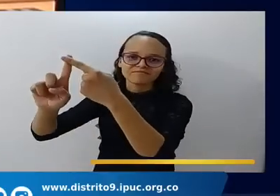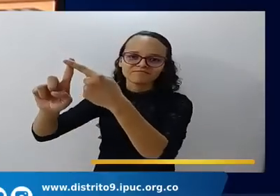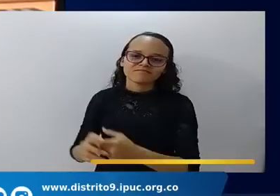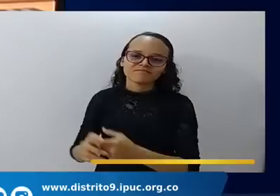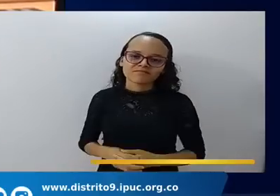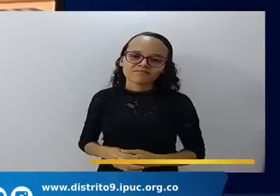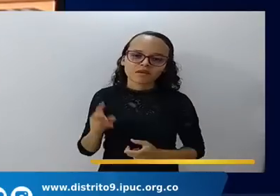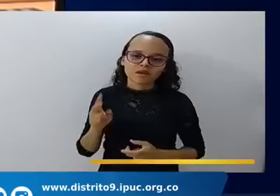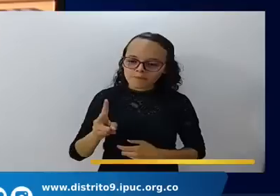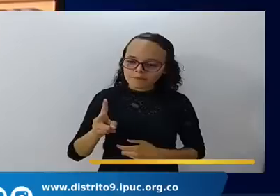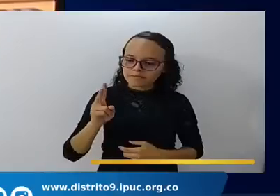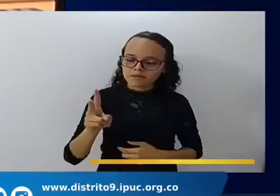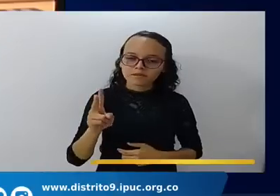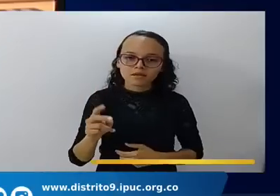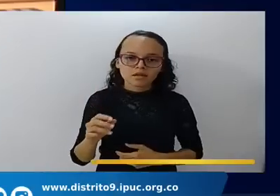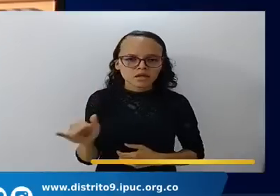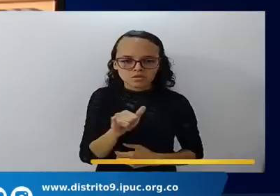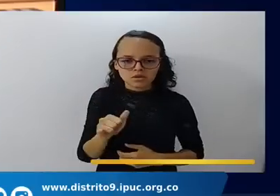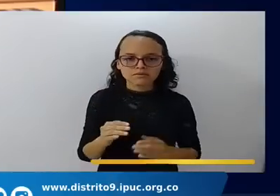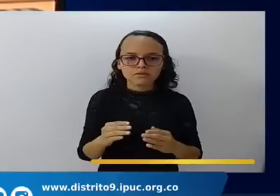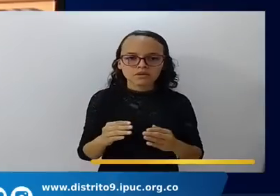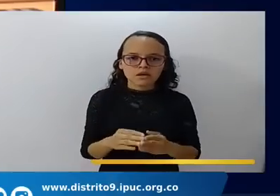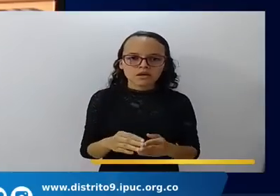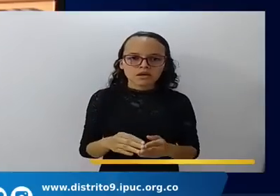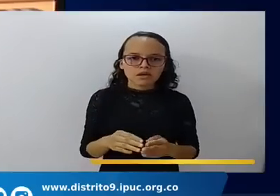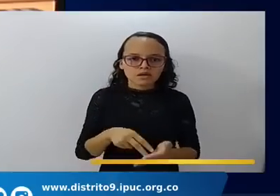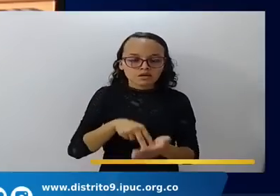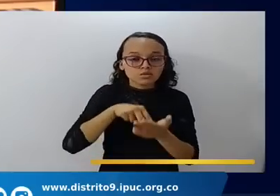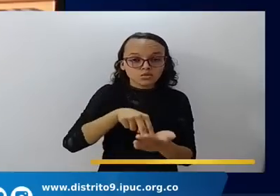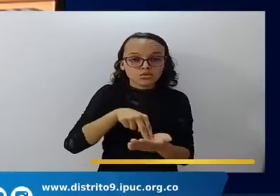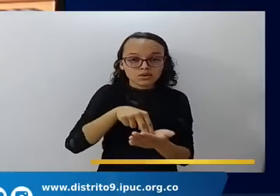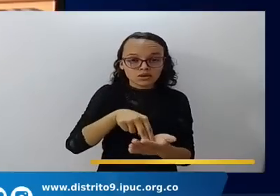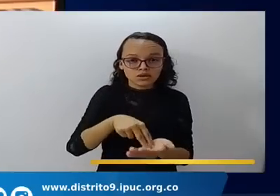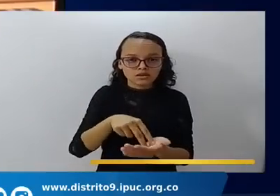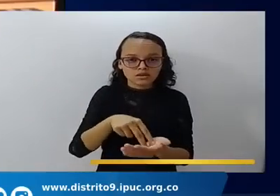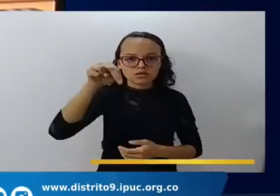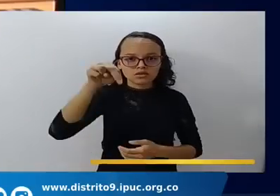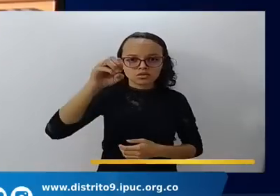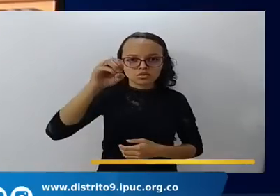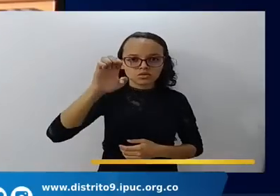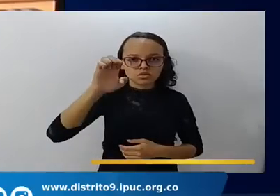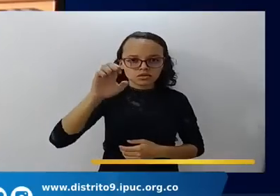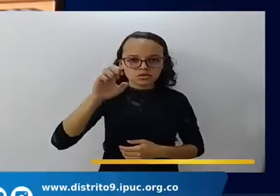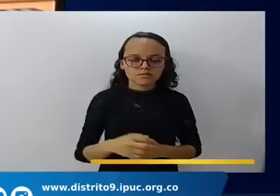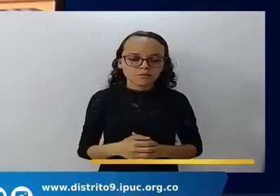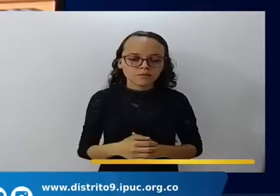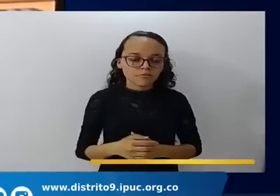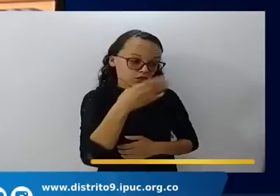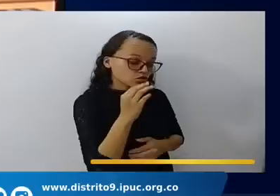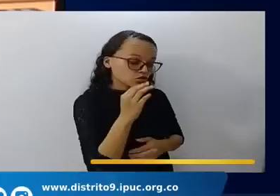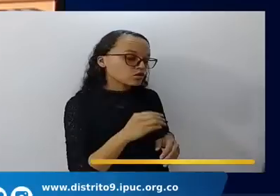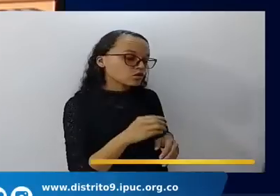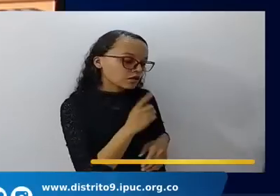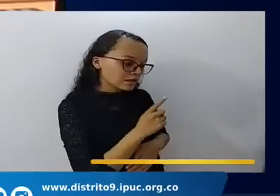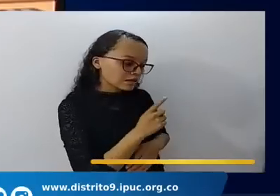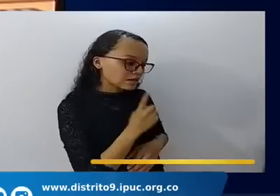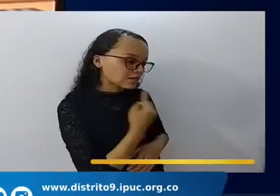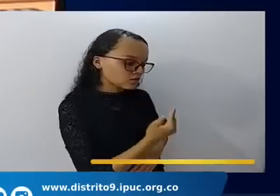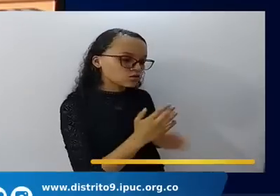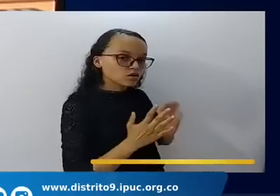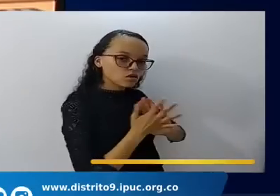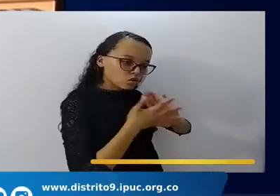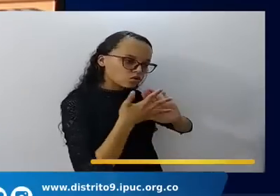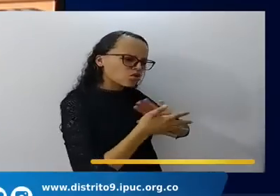Por la fe no es cuando fue advertido por Dios acerca de cosas que aún no se veían.